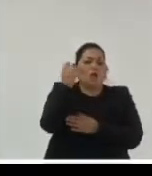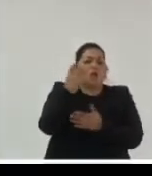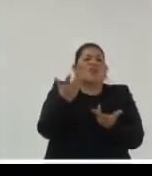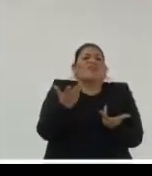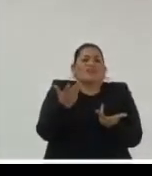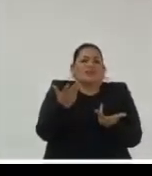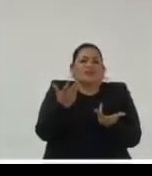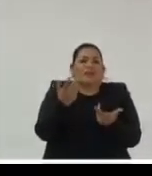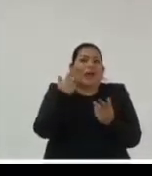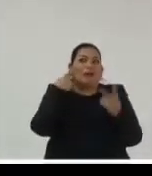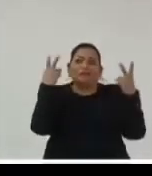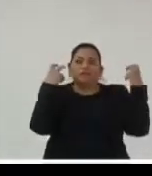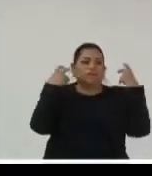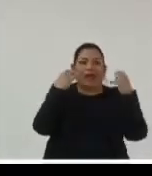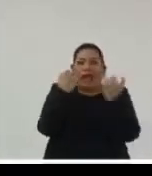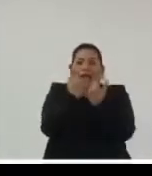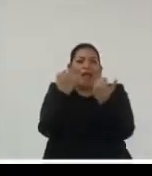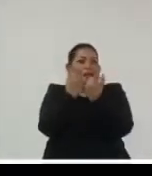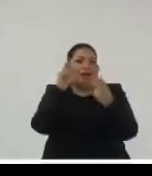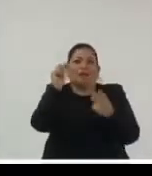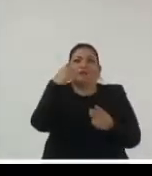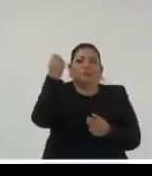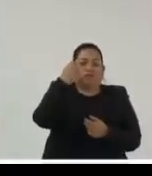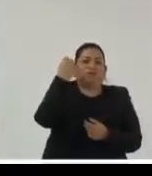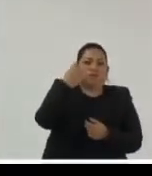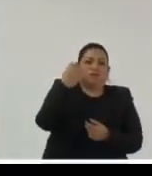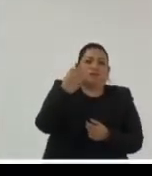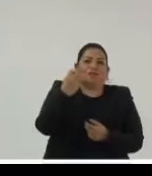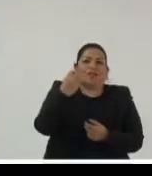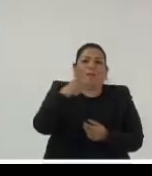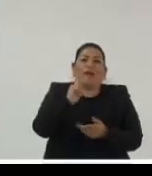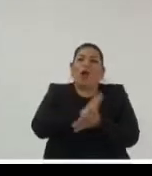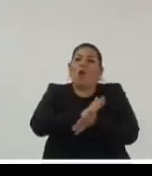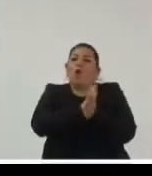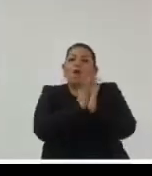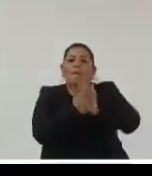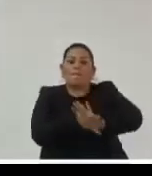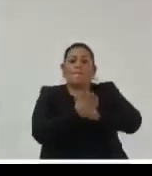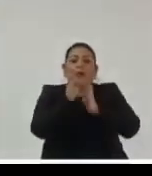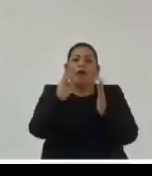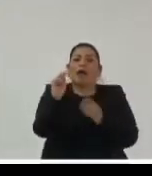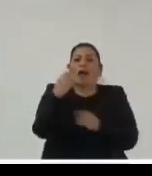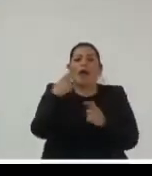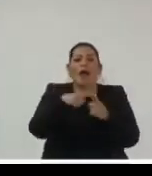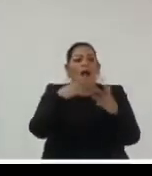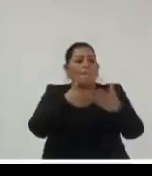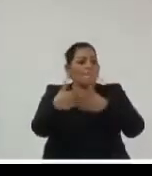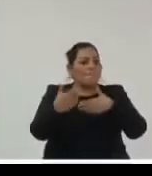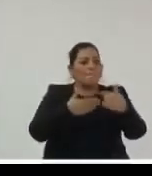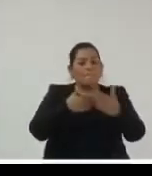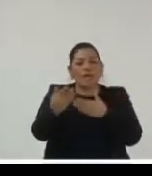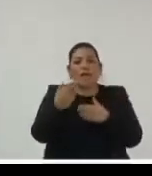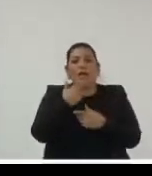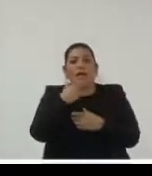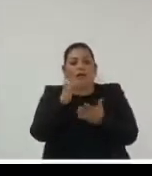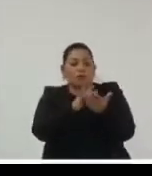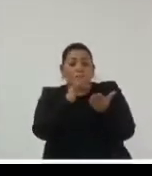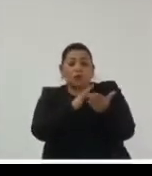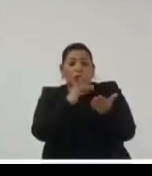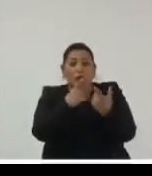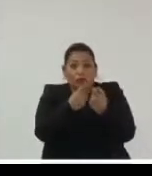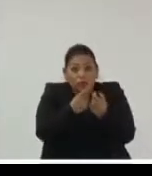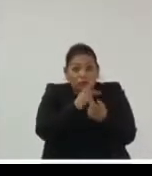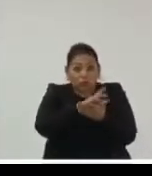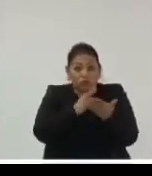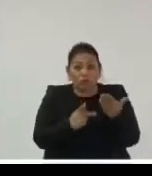a digital ¿verdad? todo suena a tecnología pero la transformación digital no necesariamente es modernización tecnológica ni tampoco digitalizar procesos